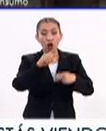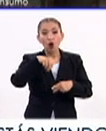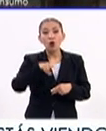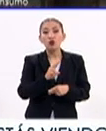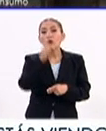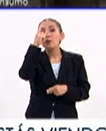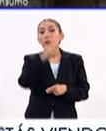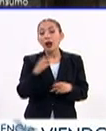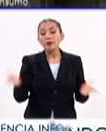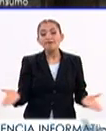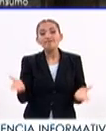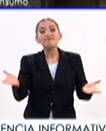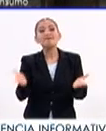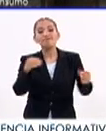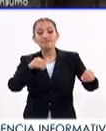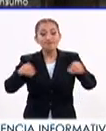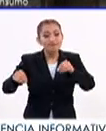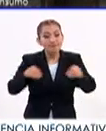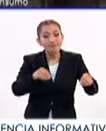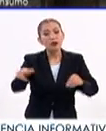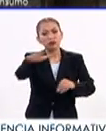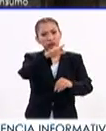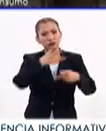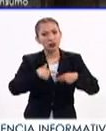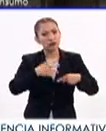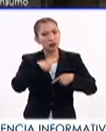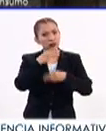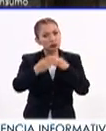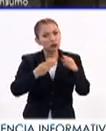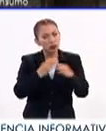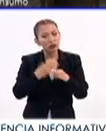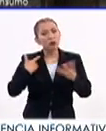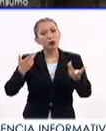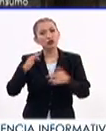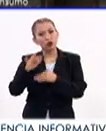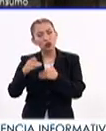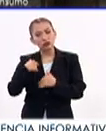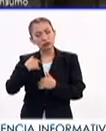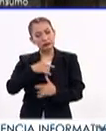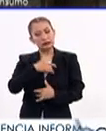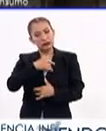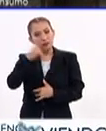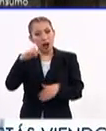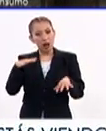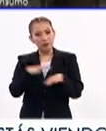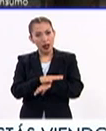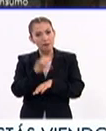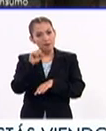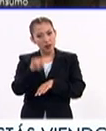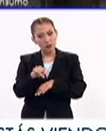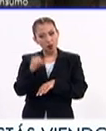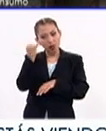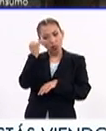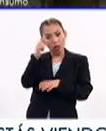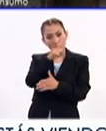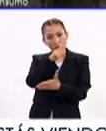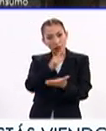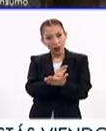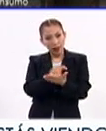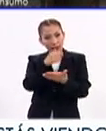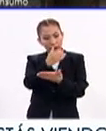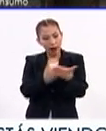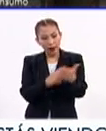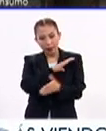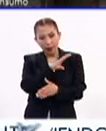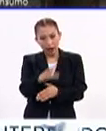la ONU para movilizarnos como sociedad global, como sociedad comprometida, para cambiar, precisamente, las leyes, las